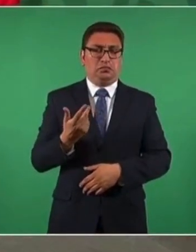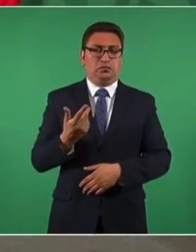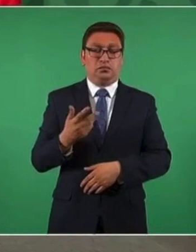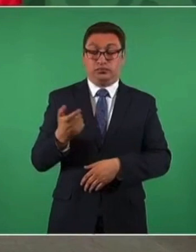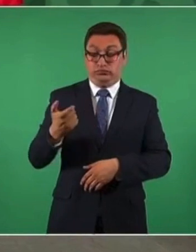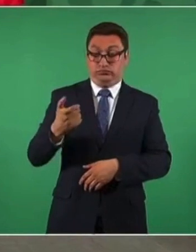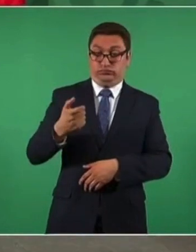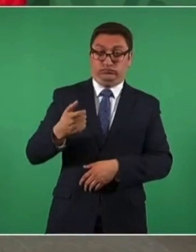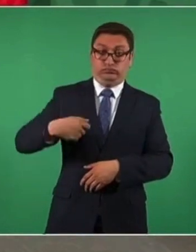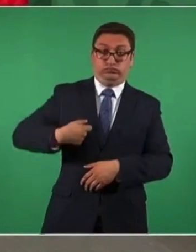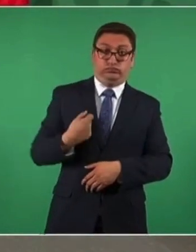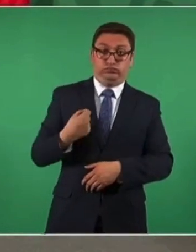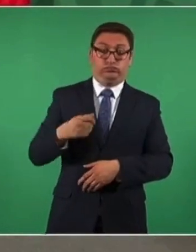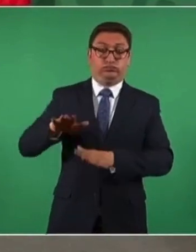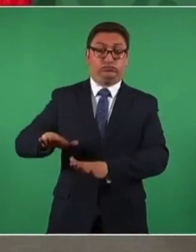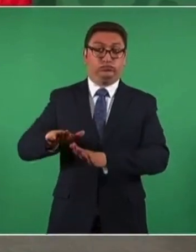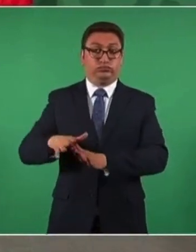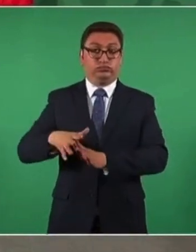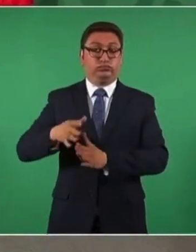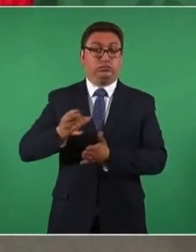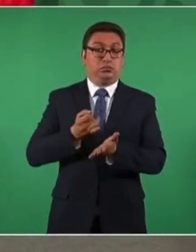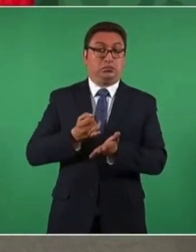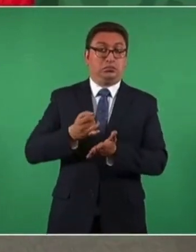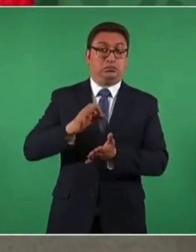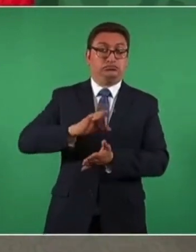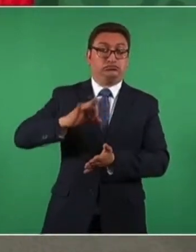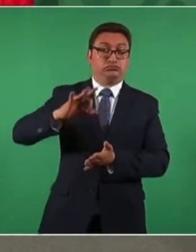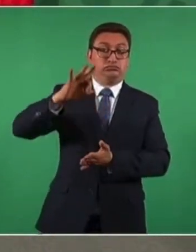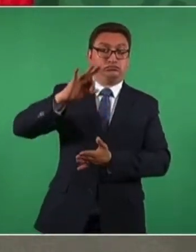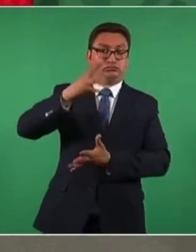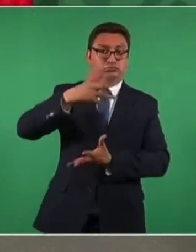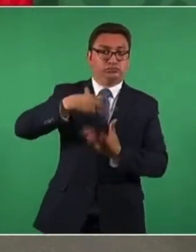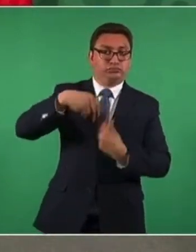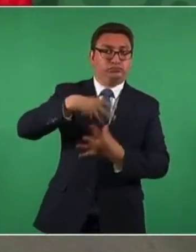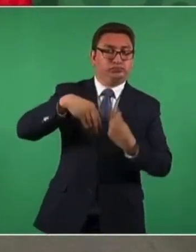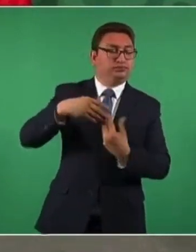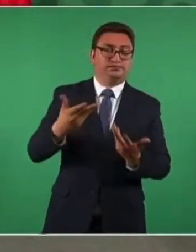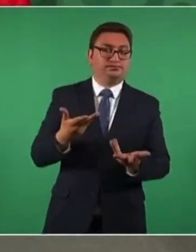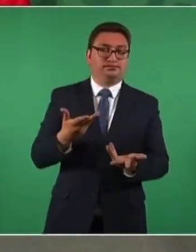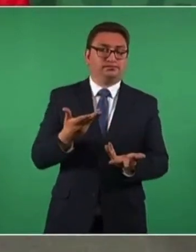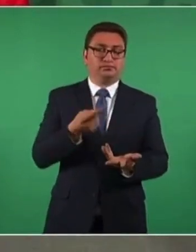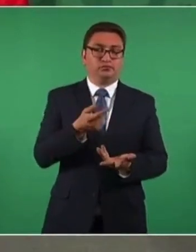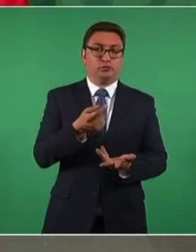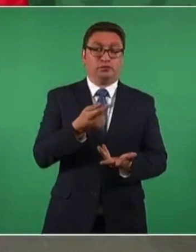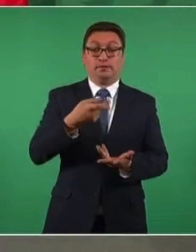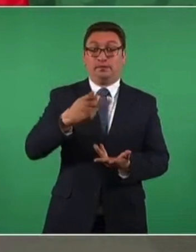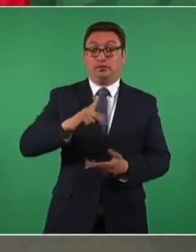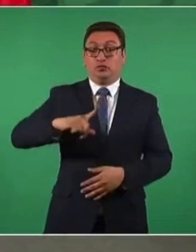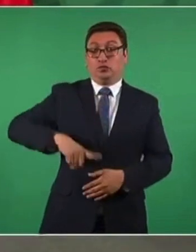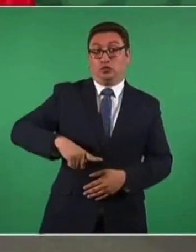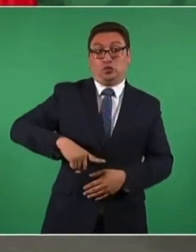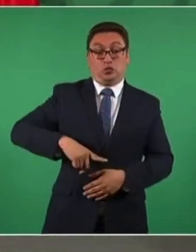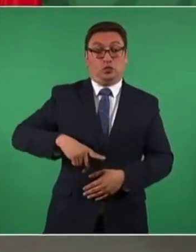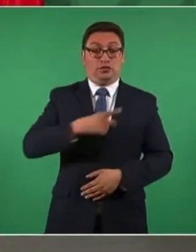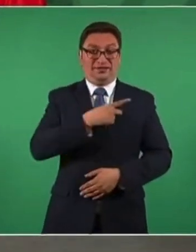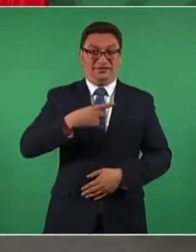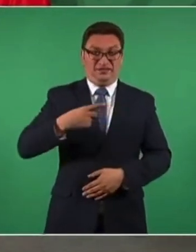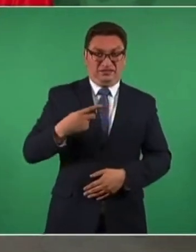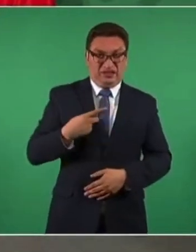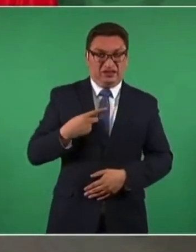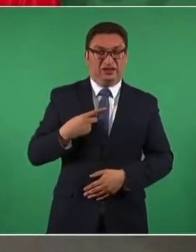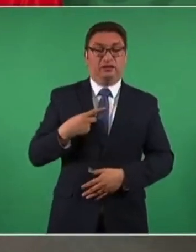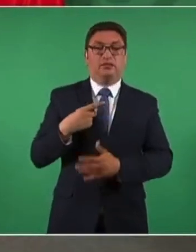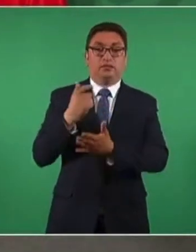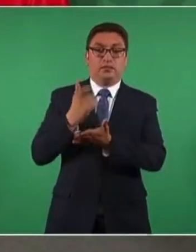dinero muy poco interés, mientras la deuda que tiene el gobierno paga